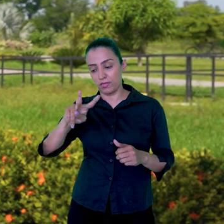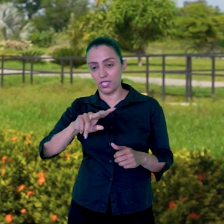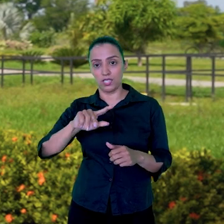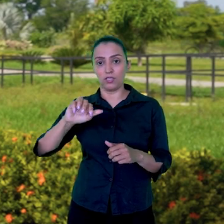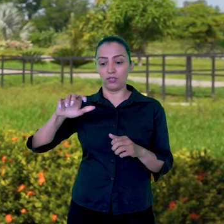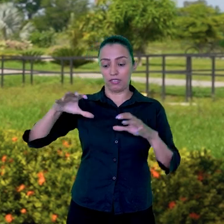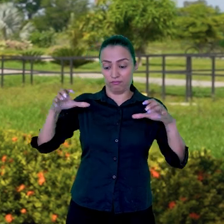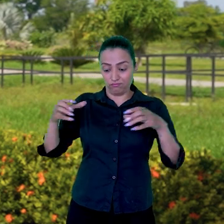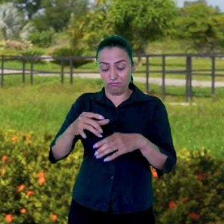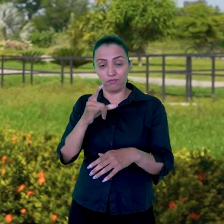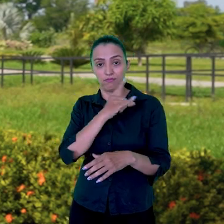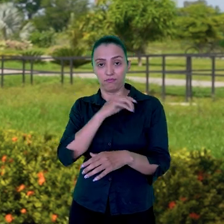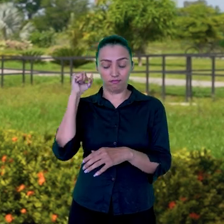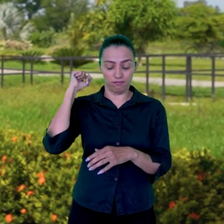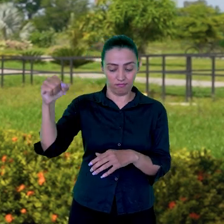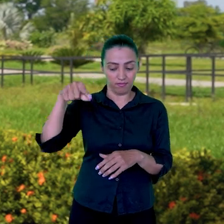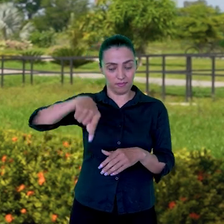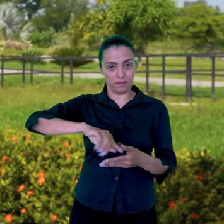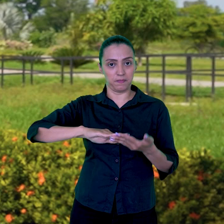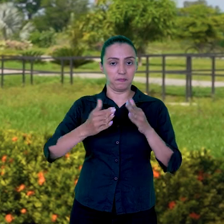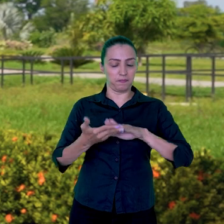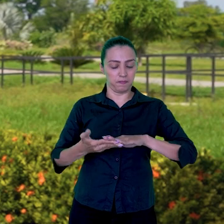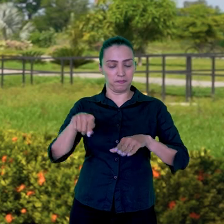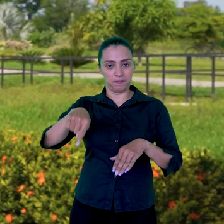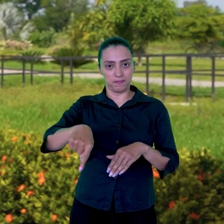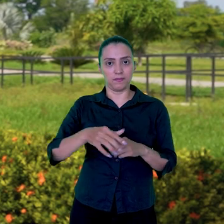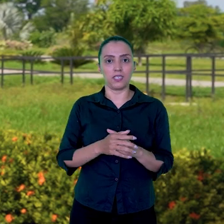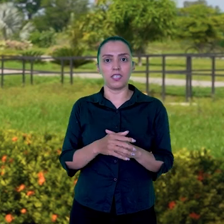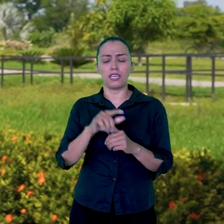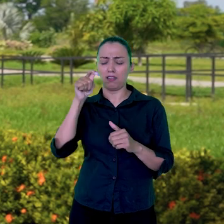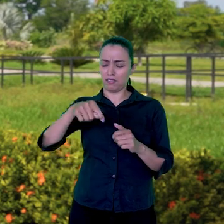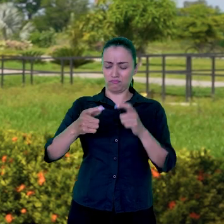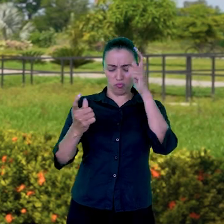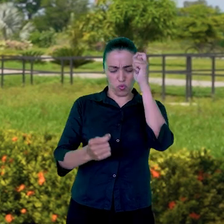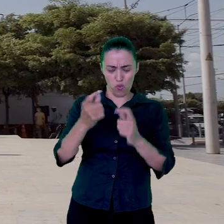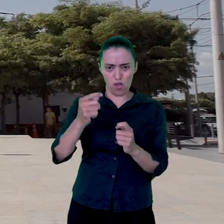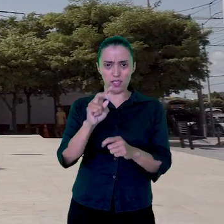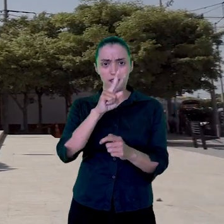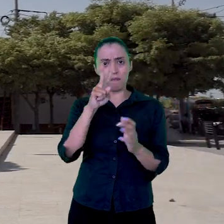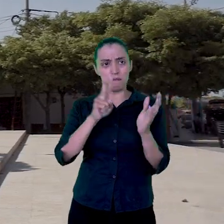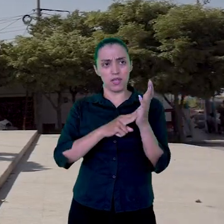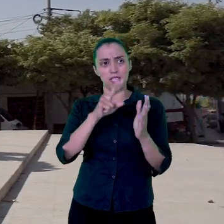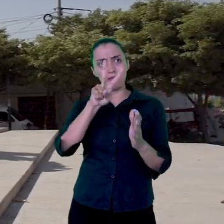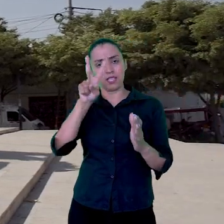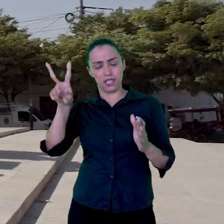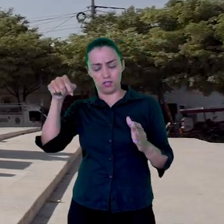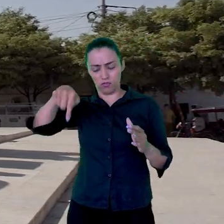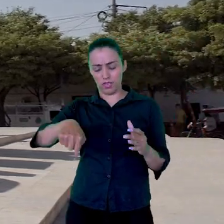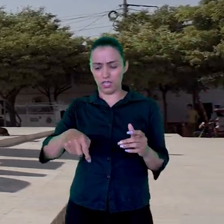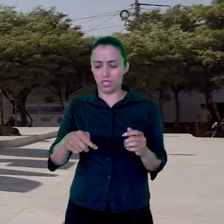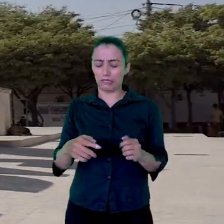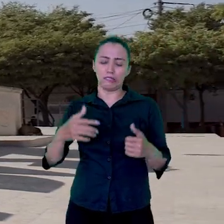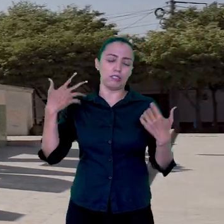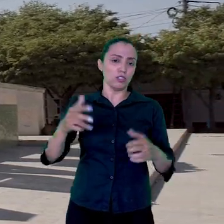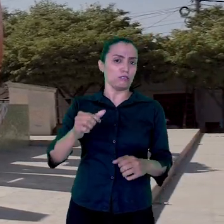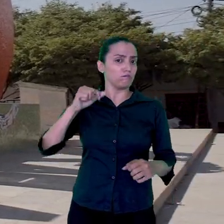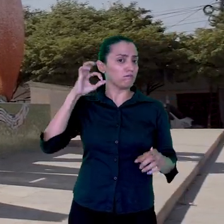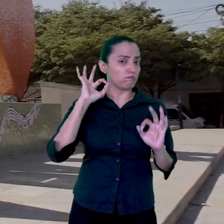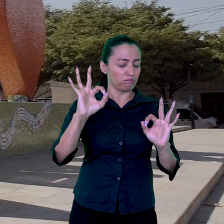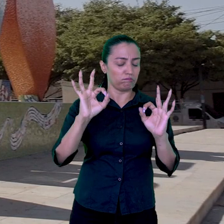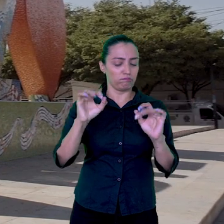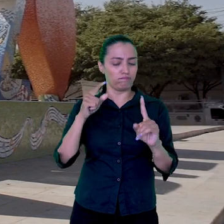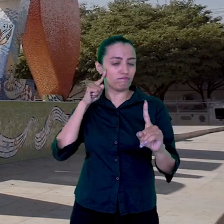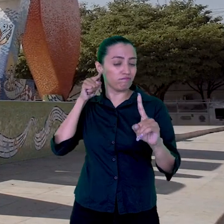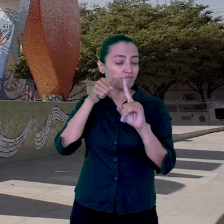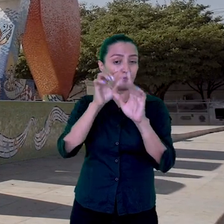conversar sobre nuestro balance del 2022. Como logro importante de la sede hay